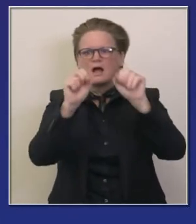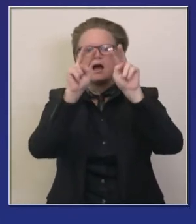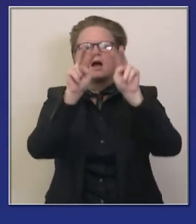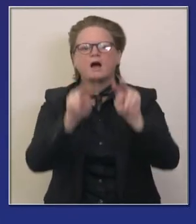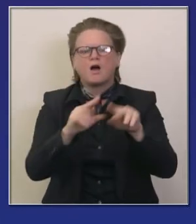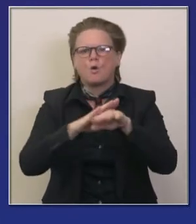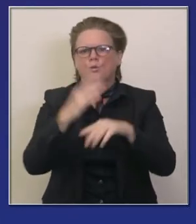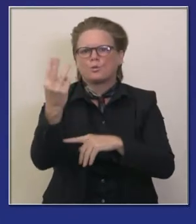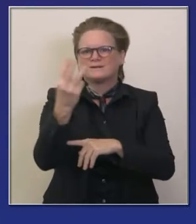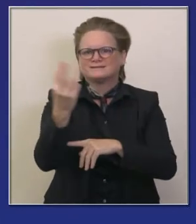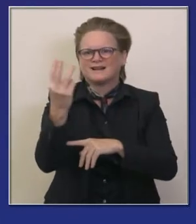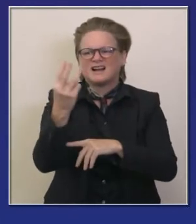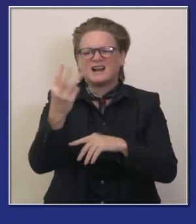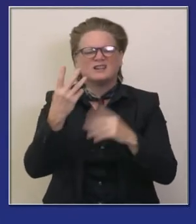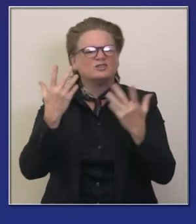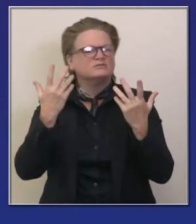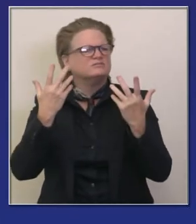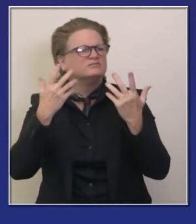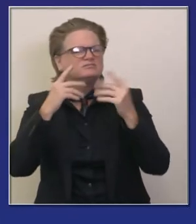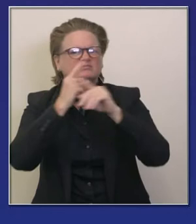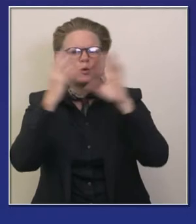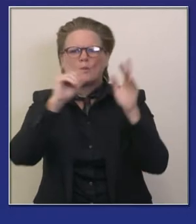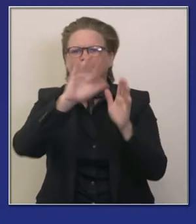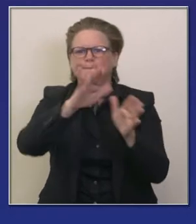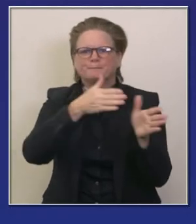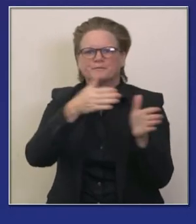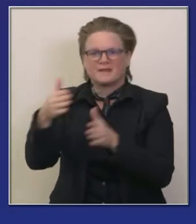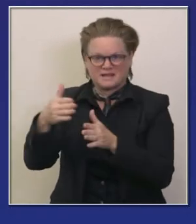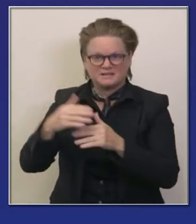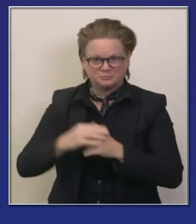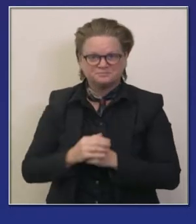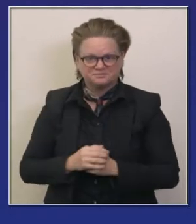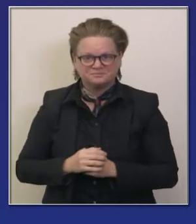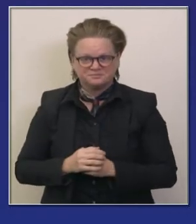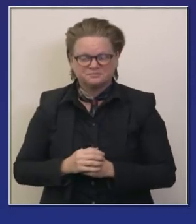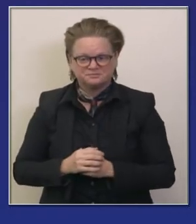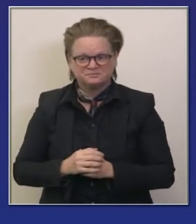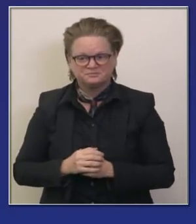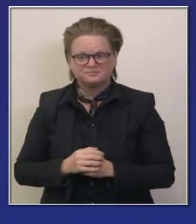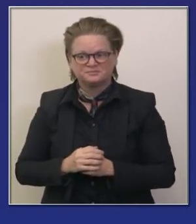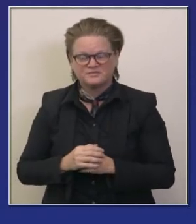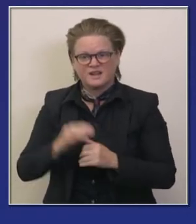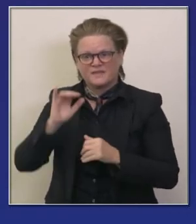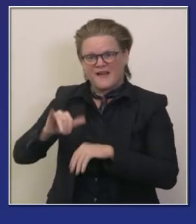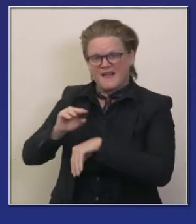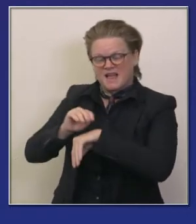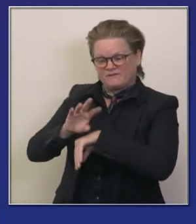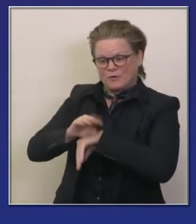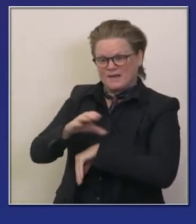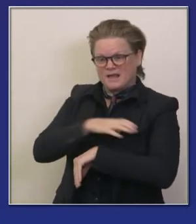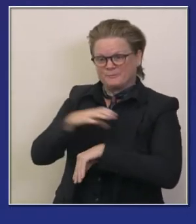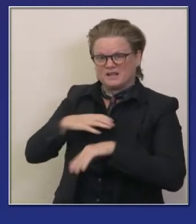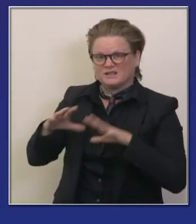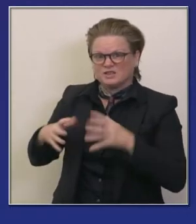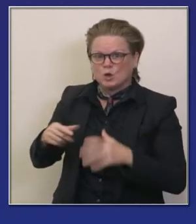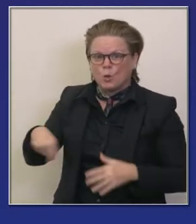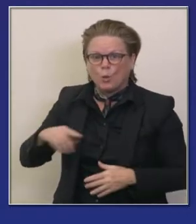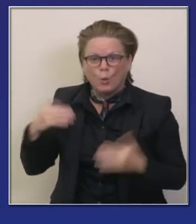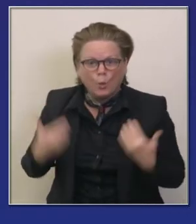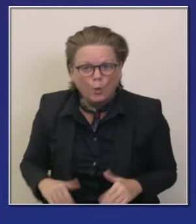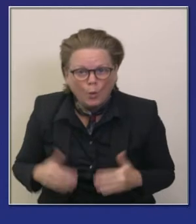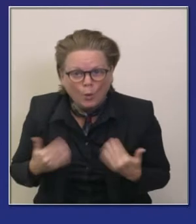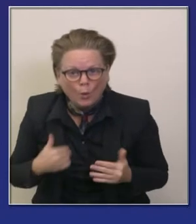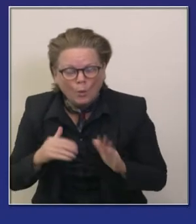pruebas en el COVID19.ca.gov han estado haciendo una labor increíble este comité consultorio trabajando